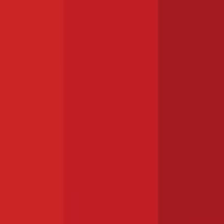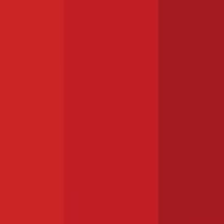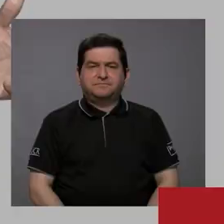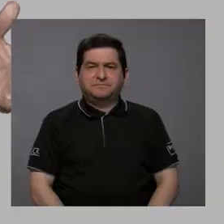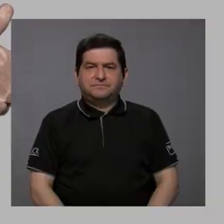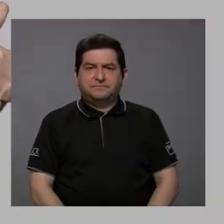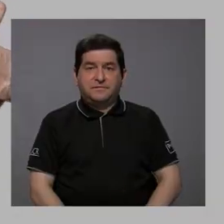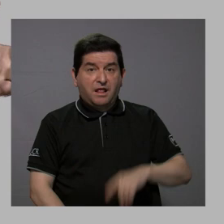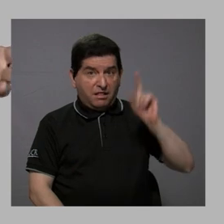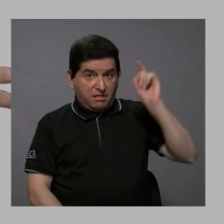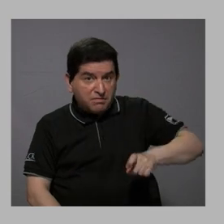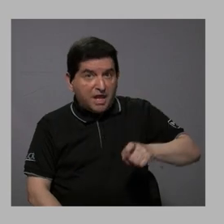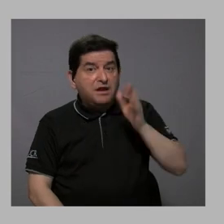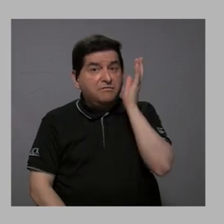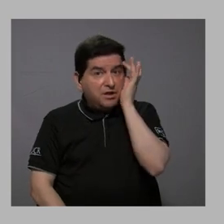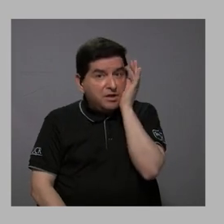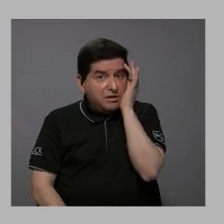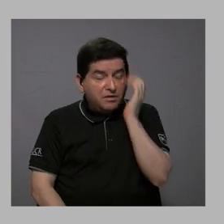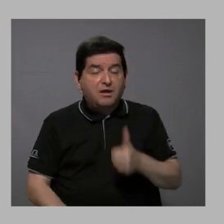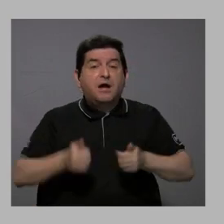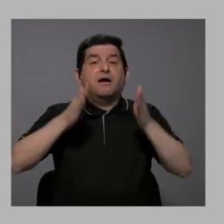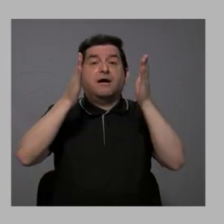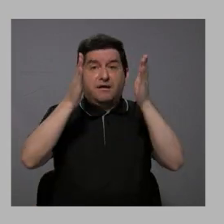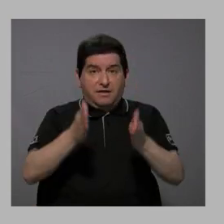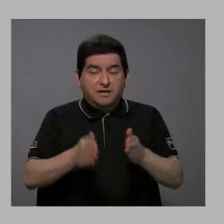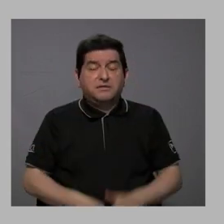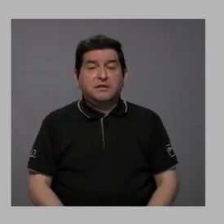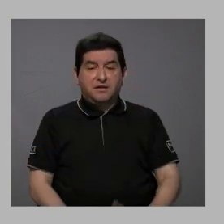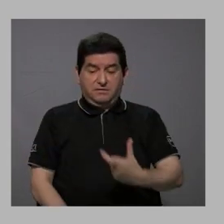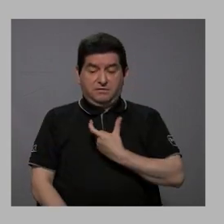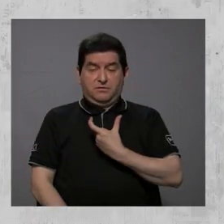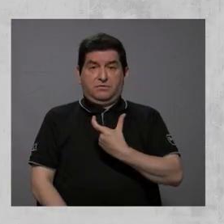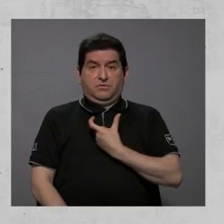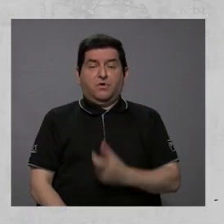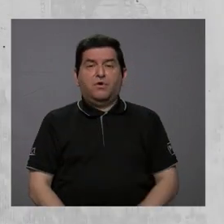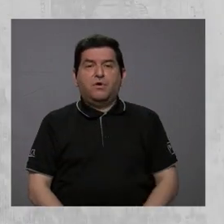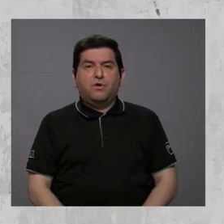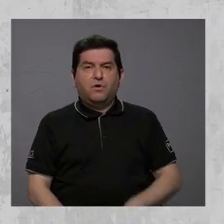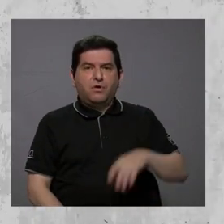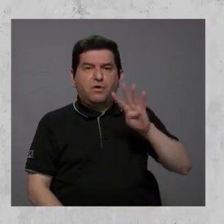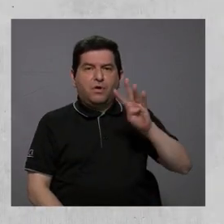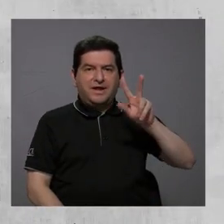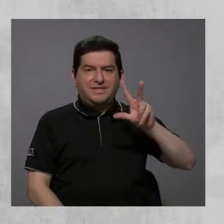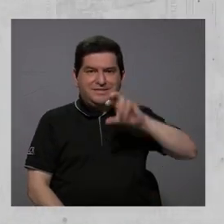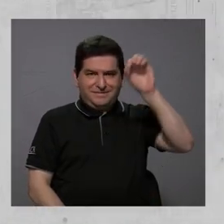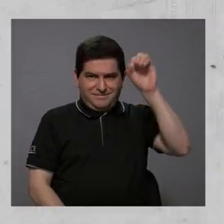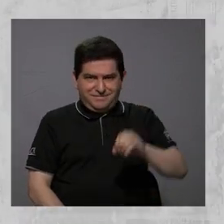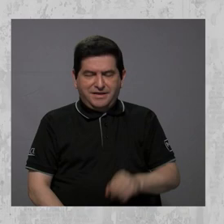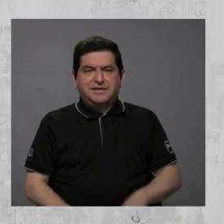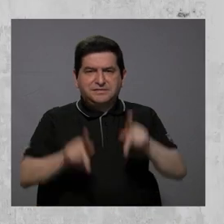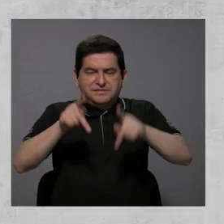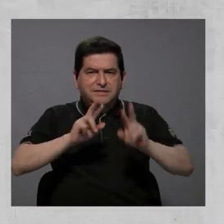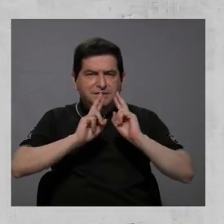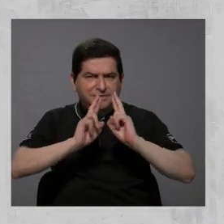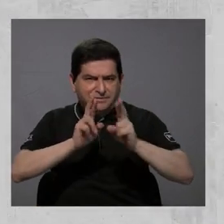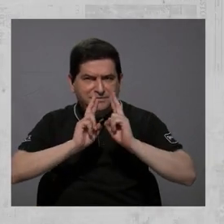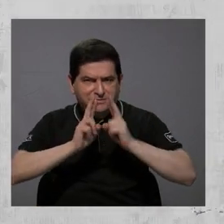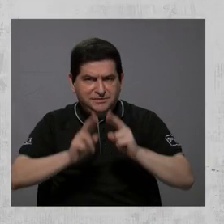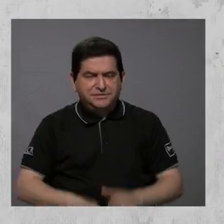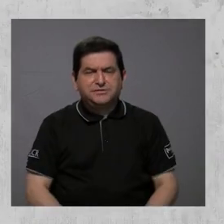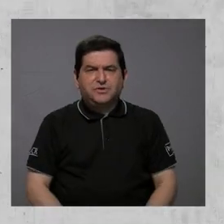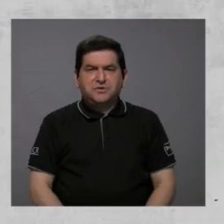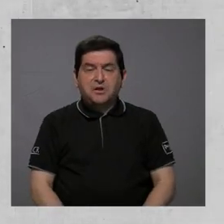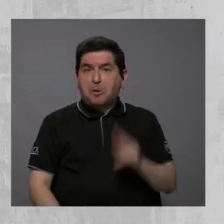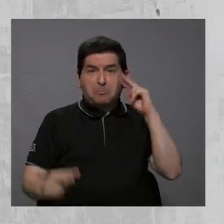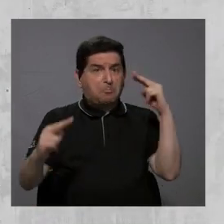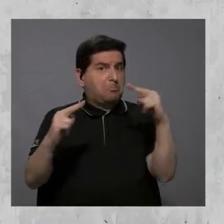Algo que debiera preocupar a las candidaturas para las alcaldías es que un 43% de los entrevistados dijo